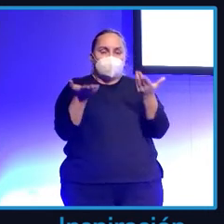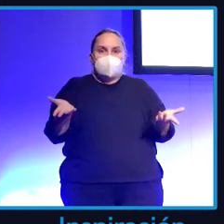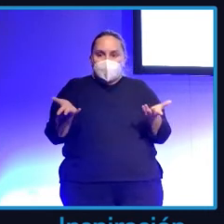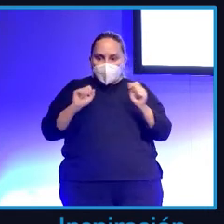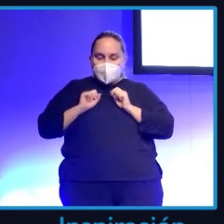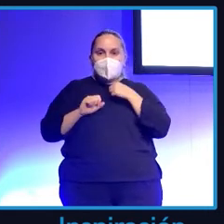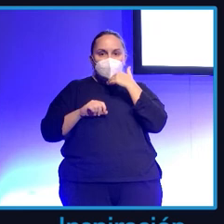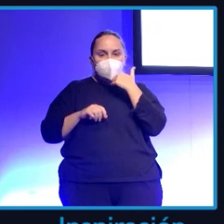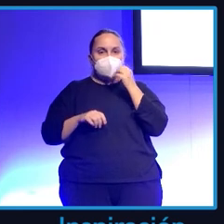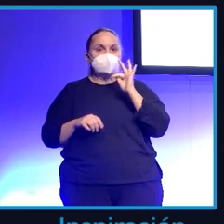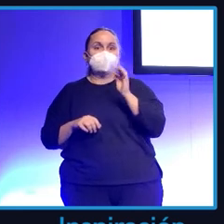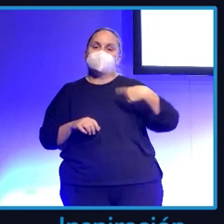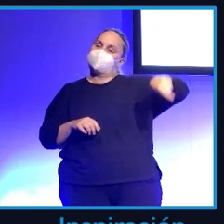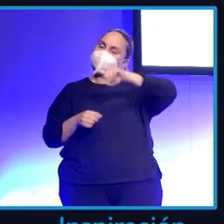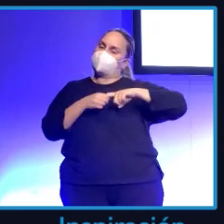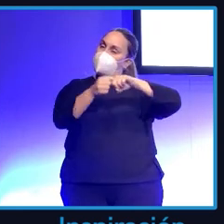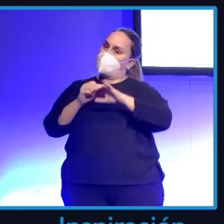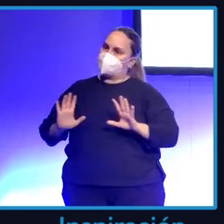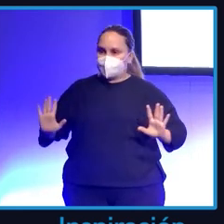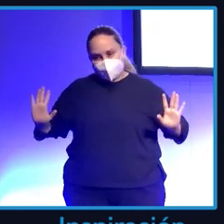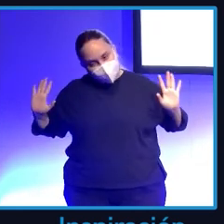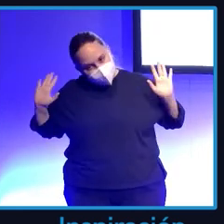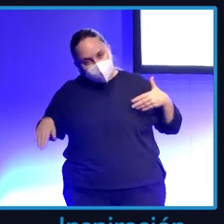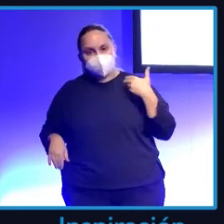visto que no todo el mundo es tan solidario. No pasa nada.